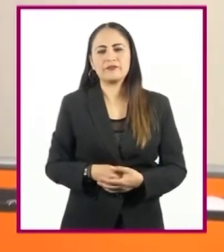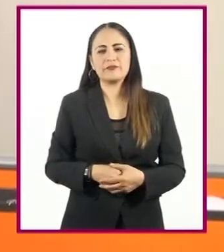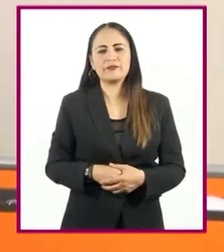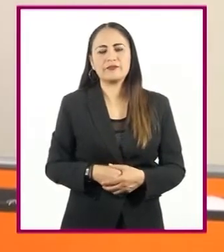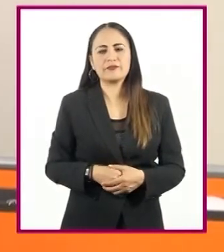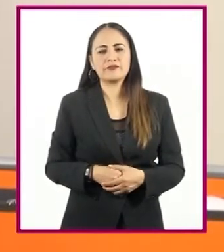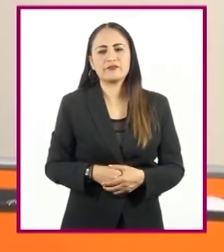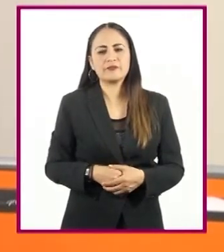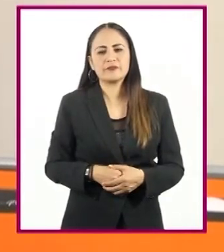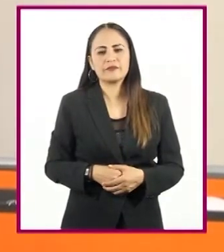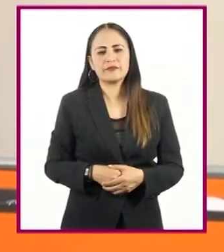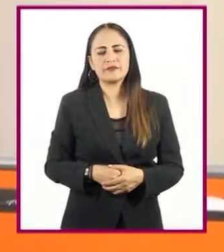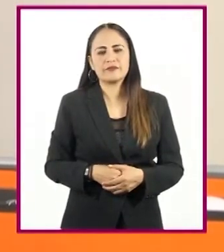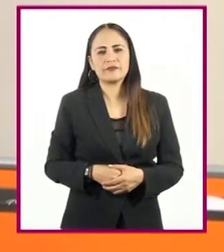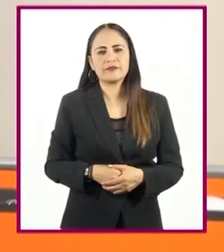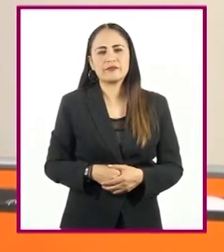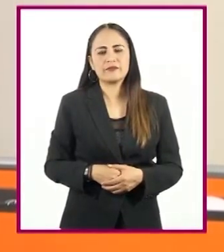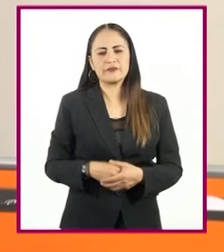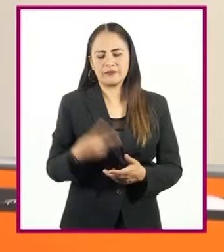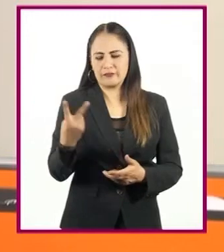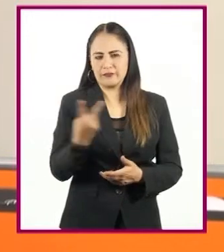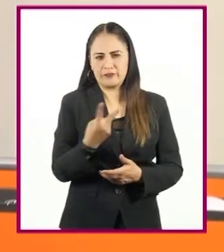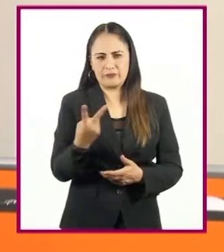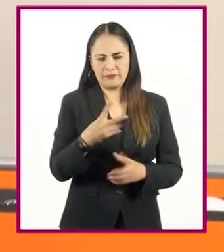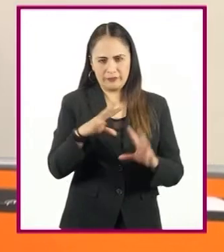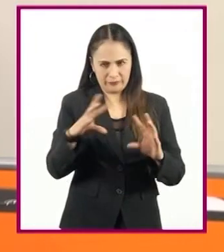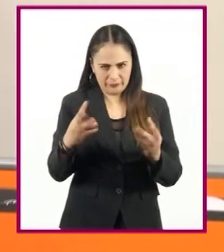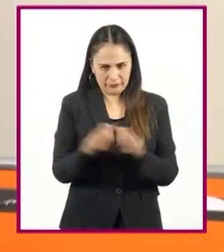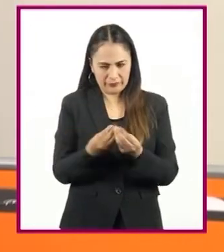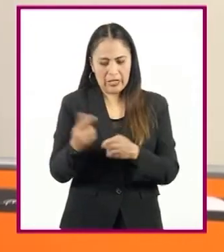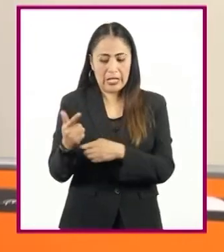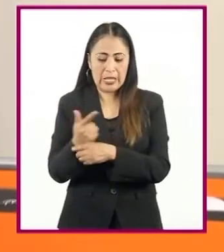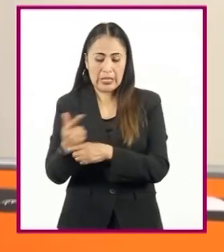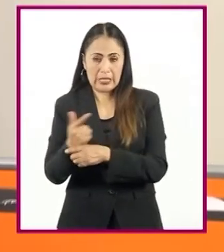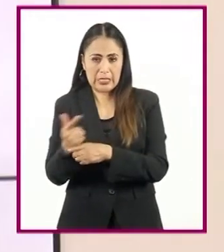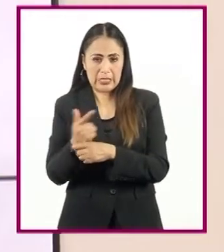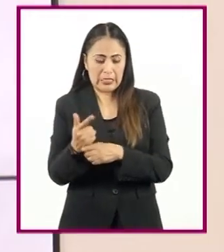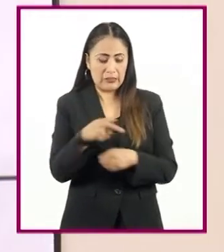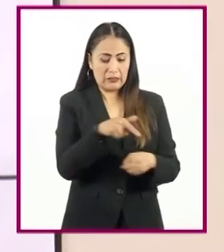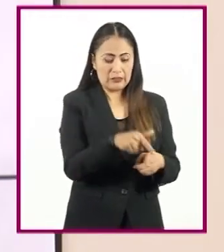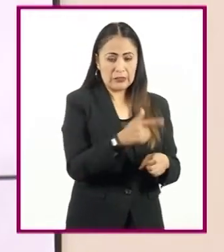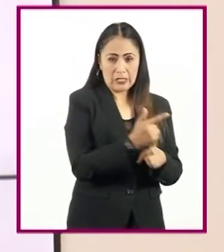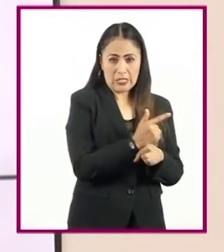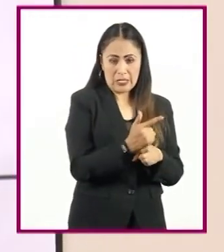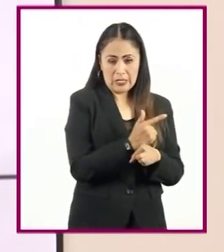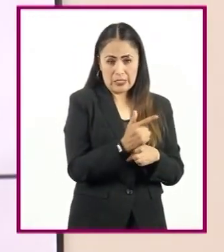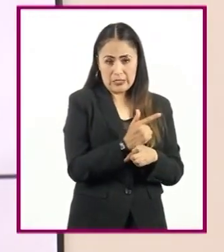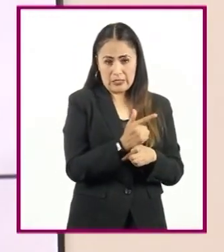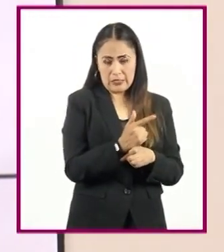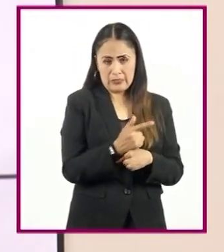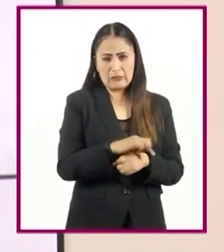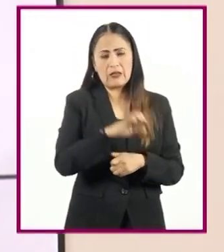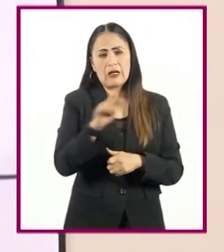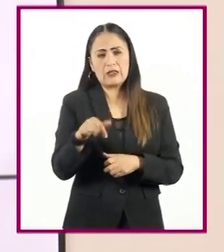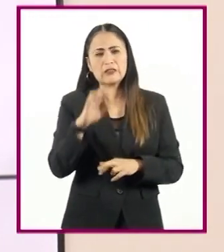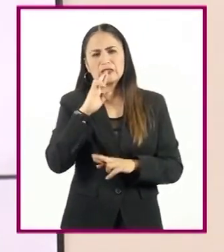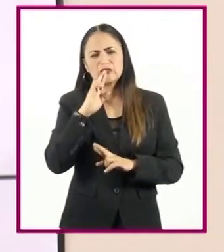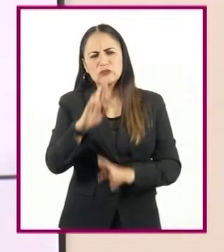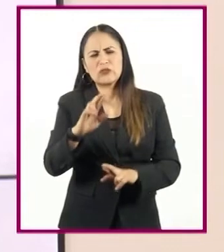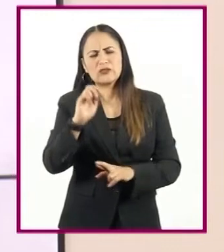si hacemos esta cruza, gris con gris nos va a dar gris.